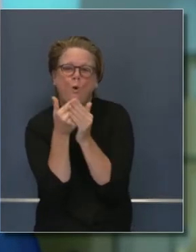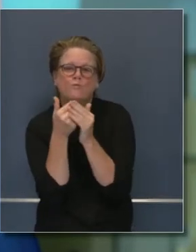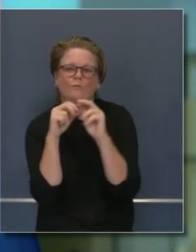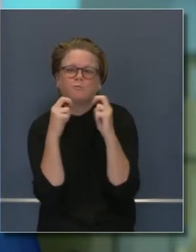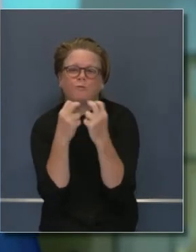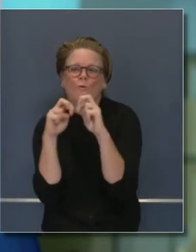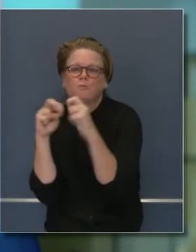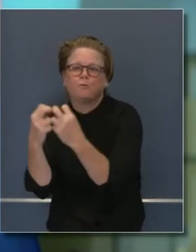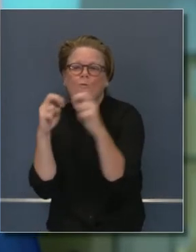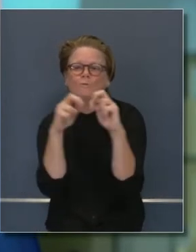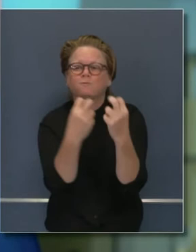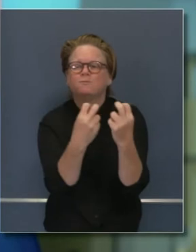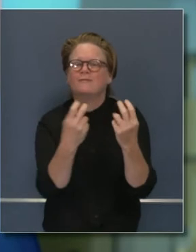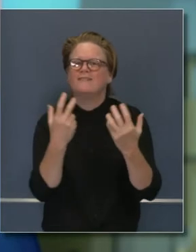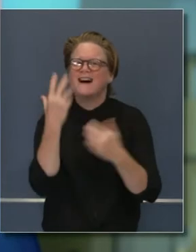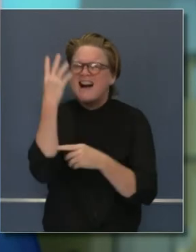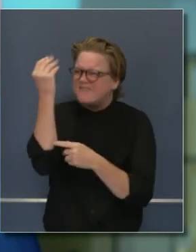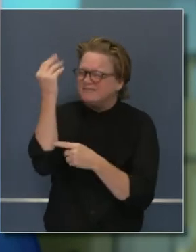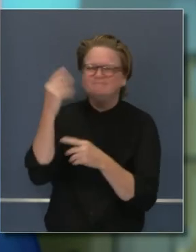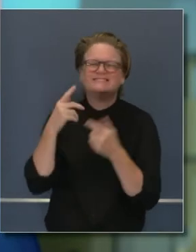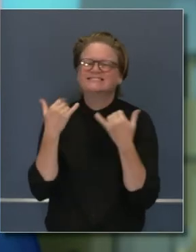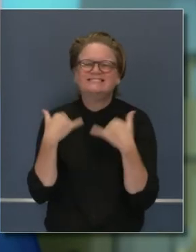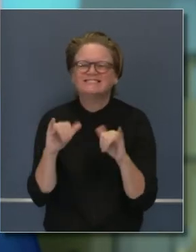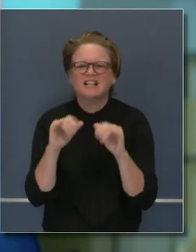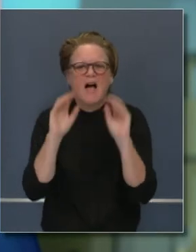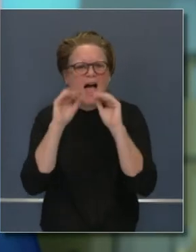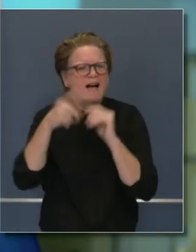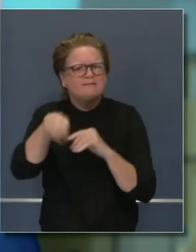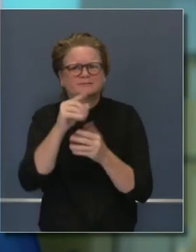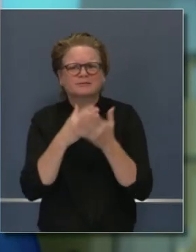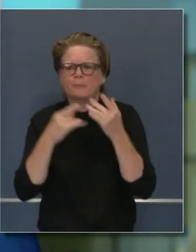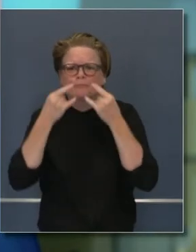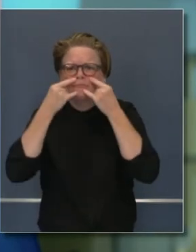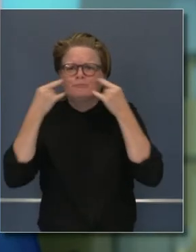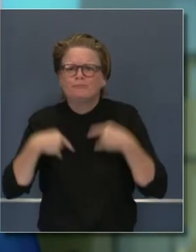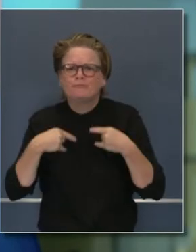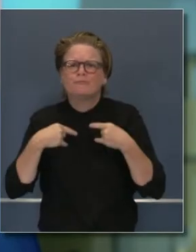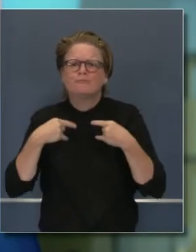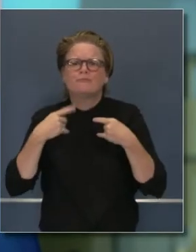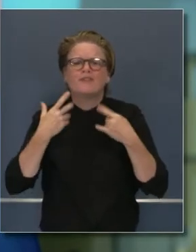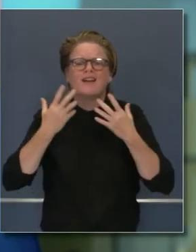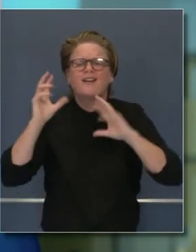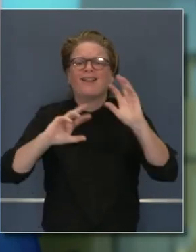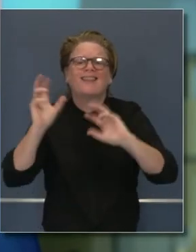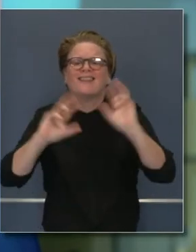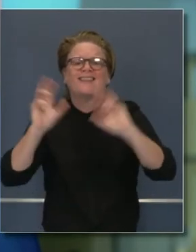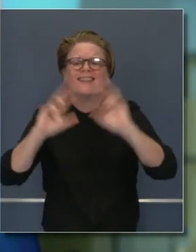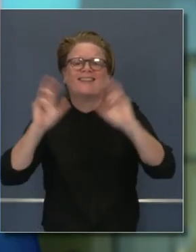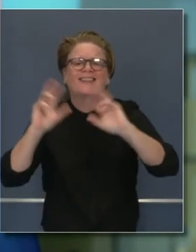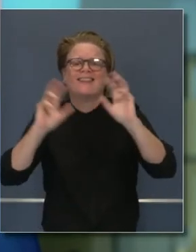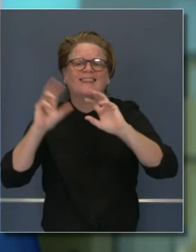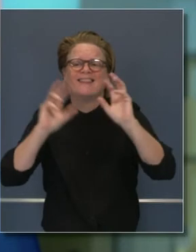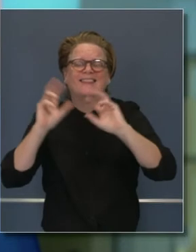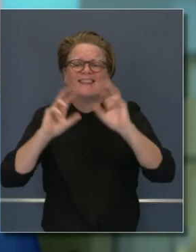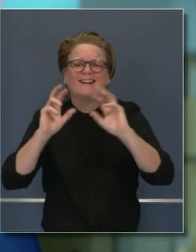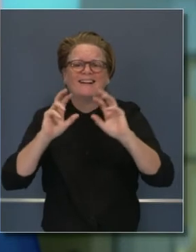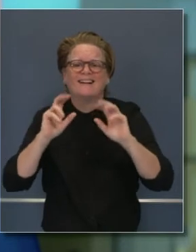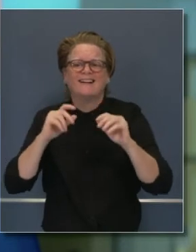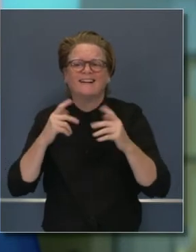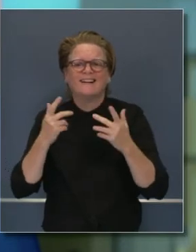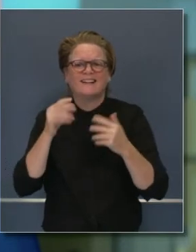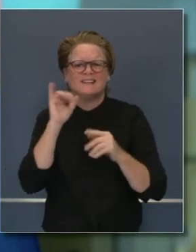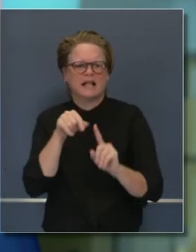al aire libre, si hay personas muy cerca a otras personas que no conocen con las mascarillas bajadas. Estas son